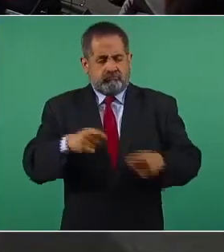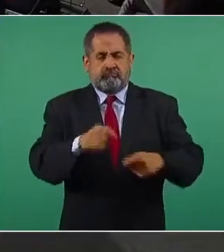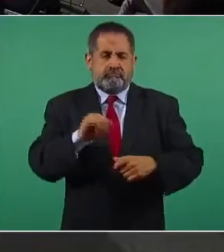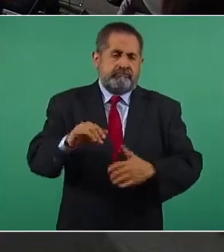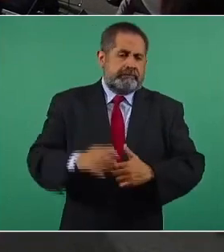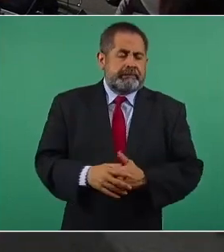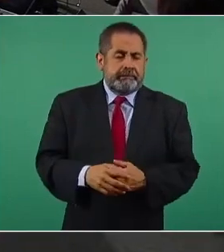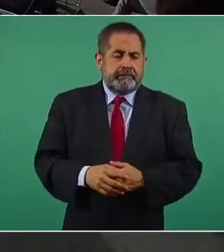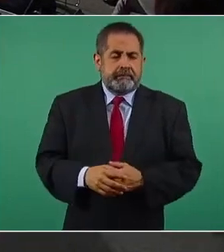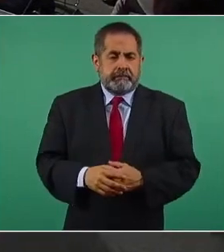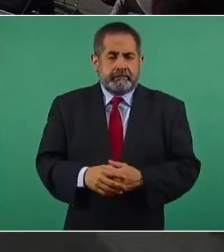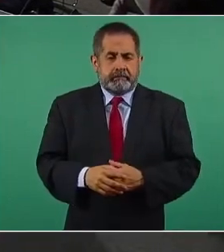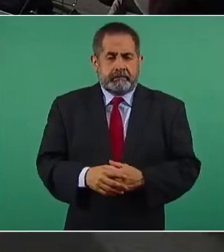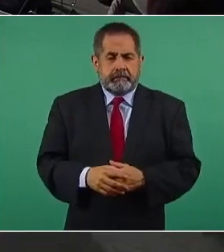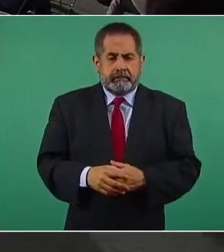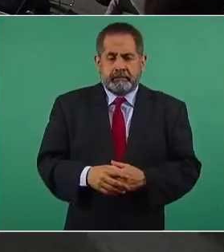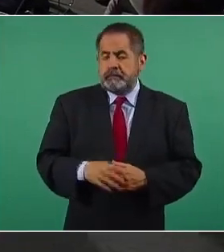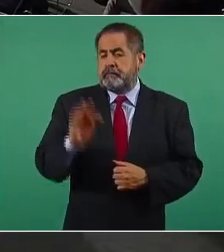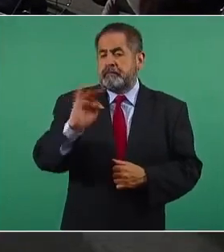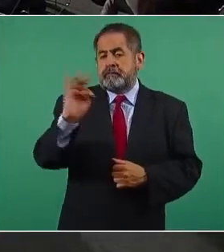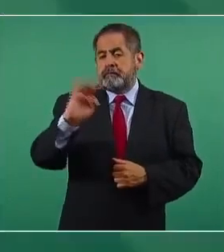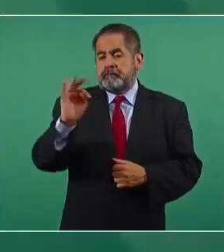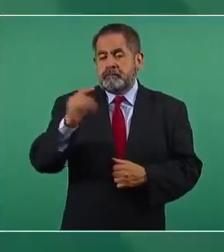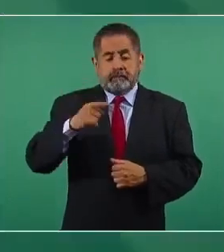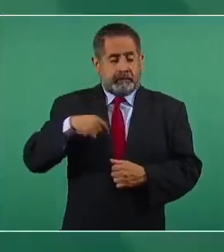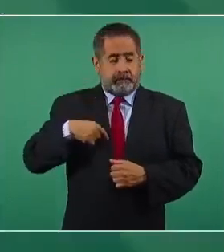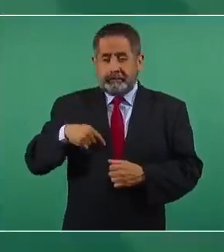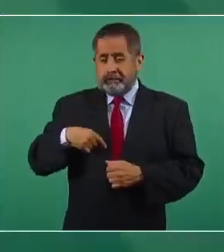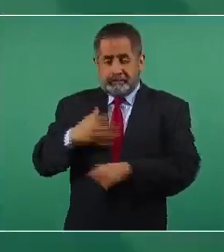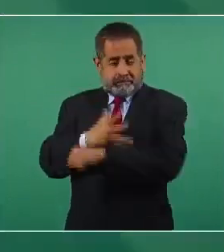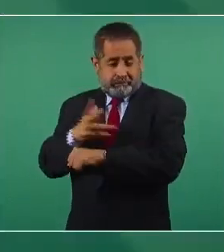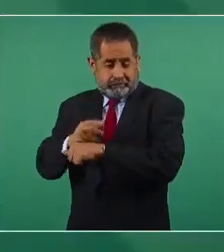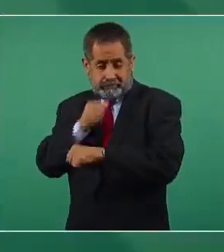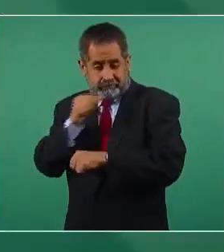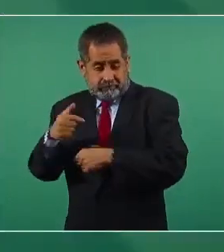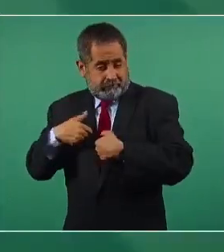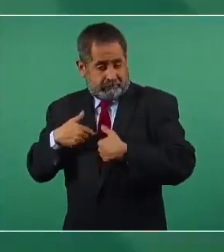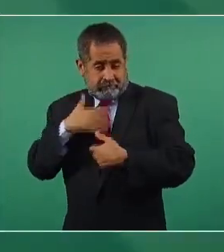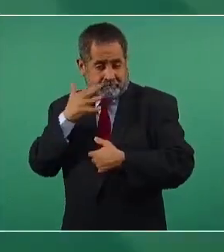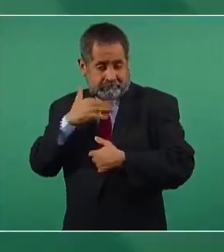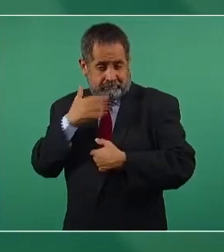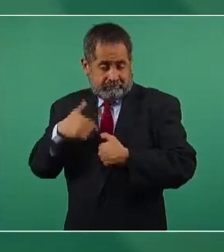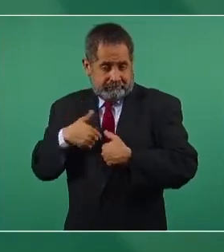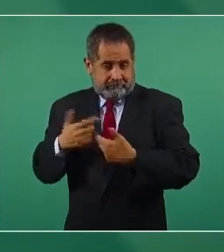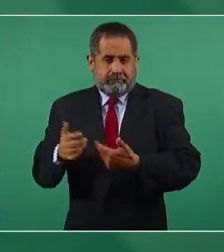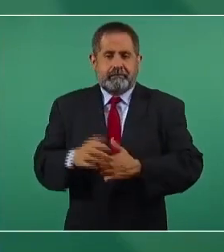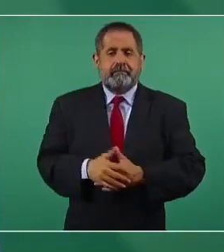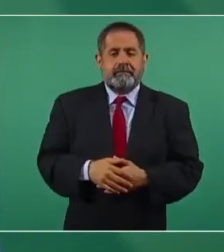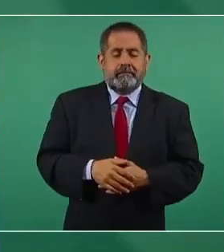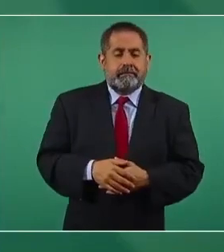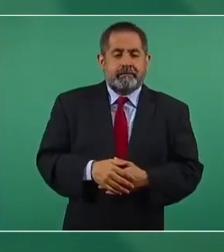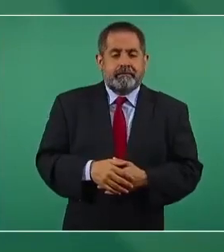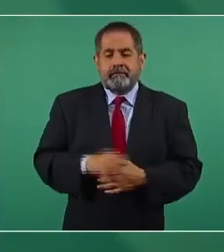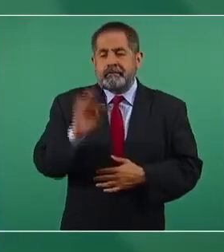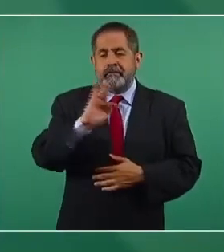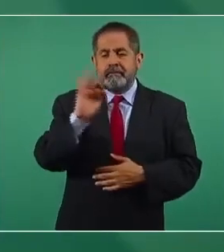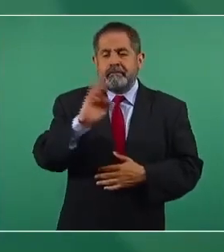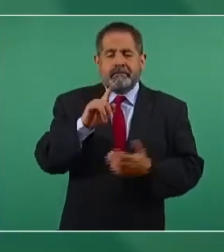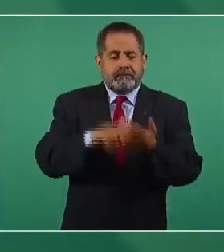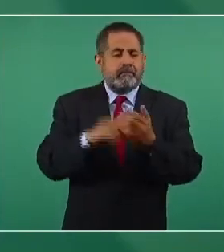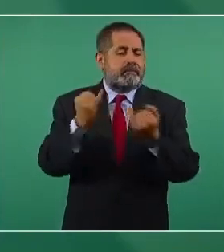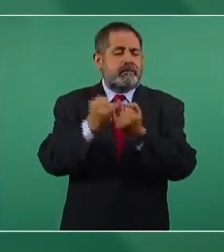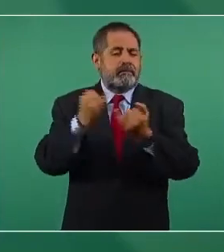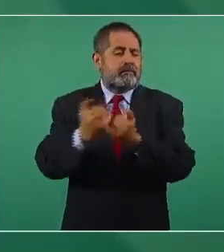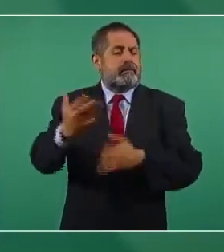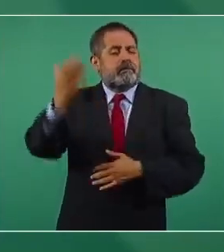Si fuésemos deshonestos, si tuviésemos como los